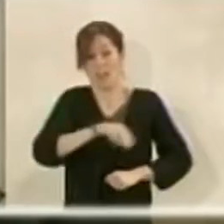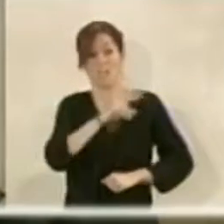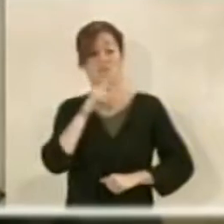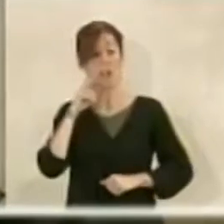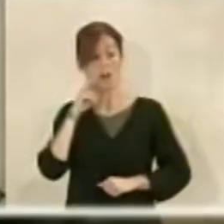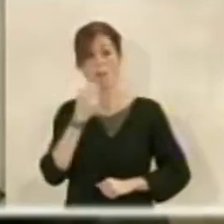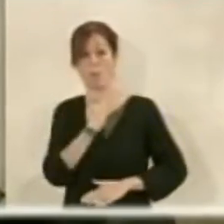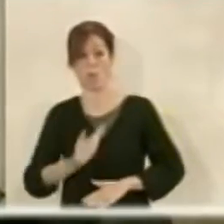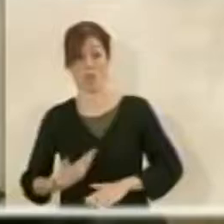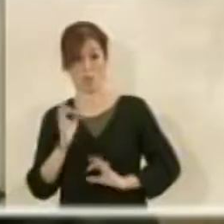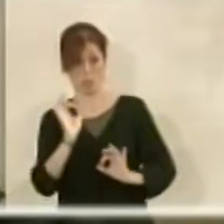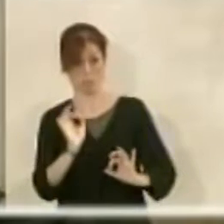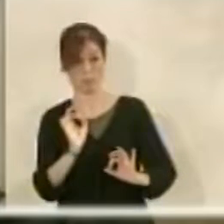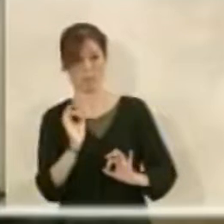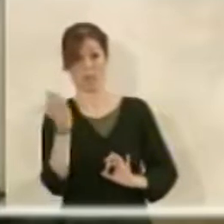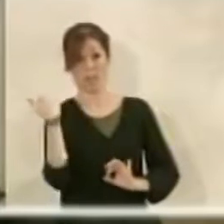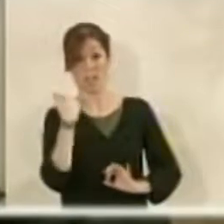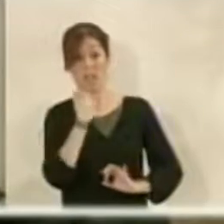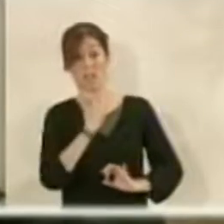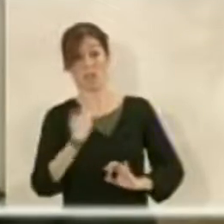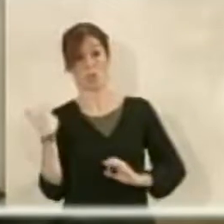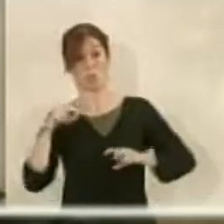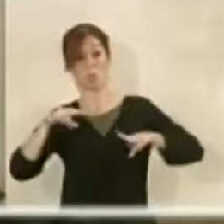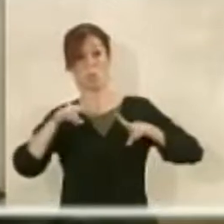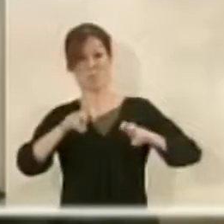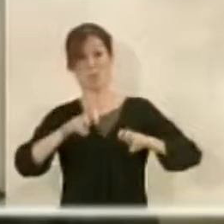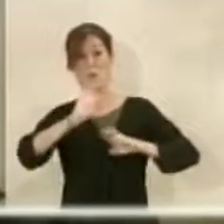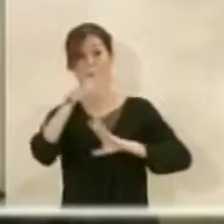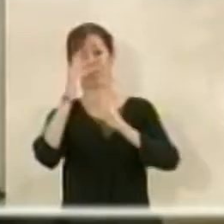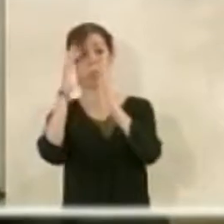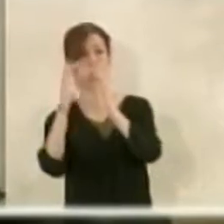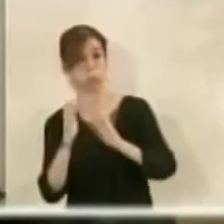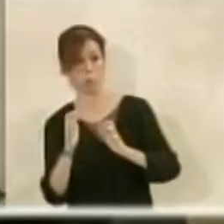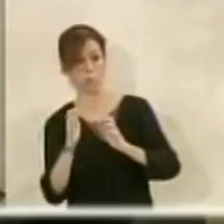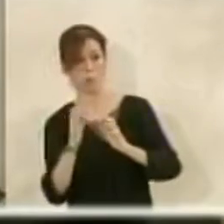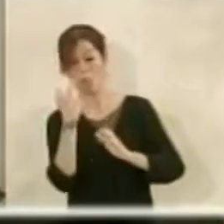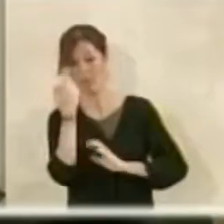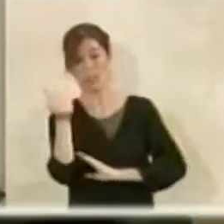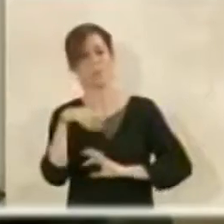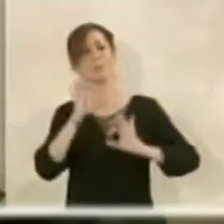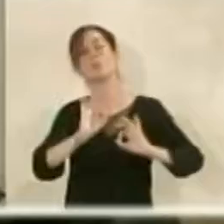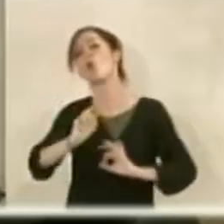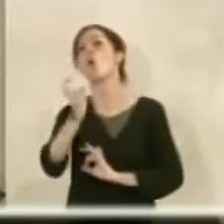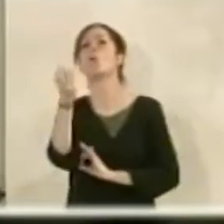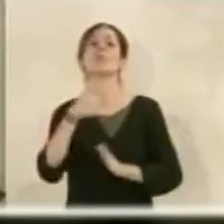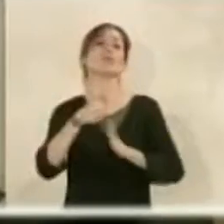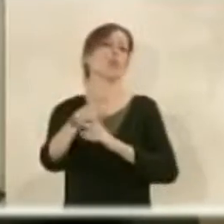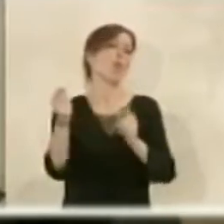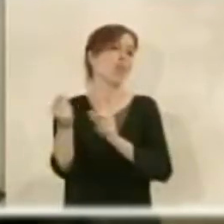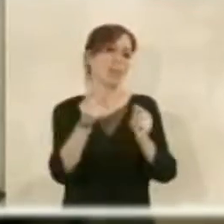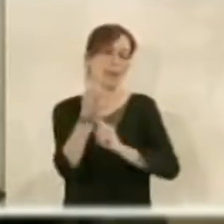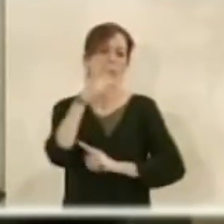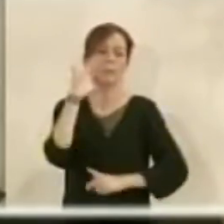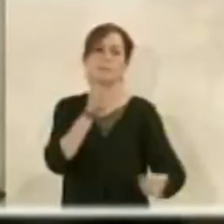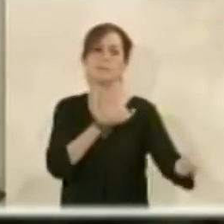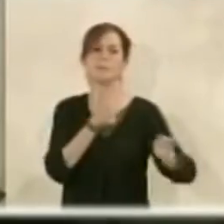del propietario y no haber actuado como actuó con el inicio del derribo que inició hace unos años. Otro debate será –y también